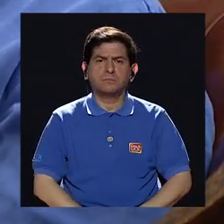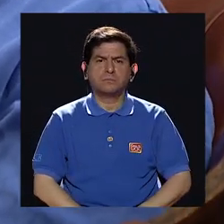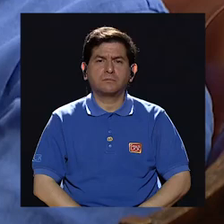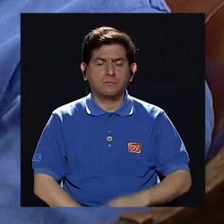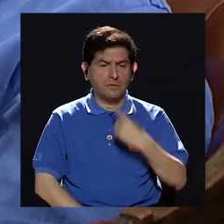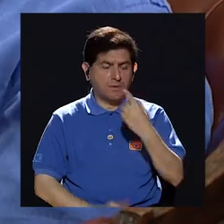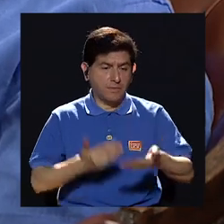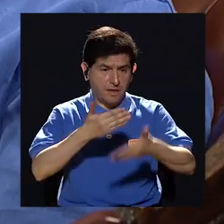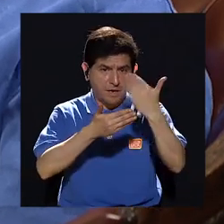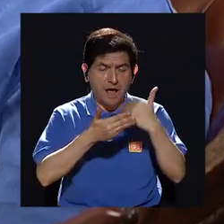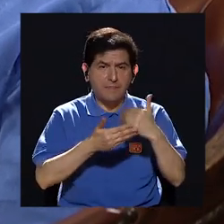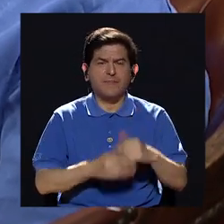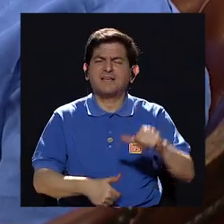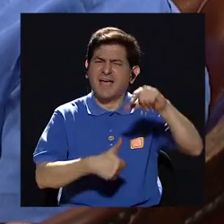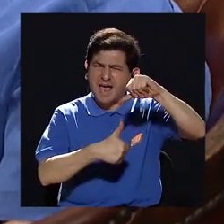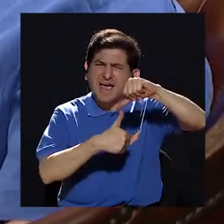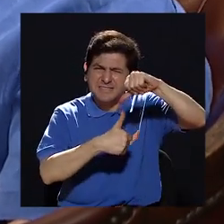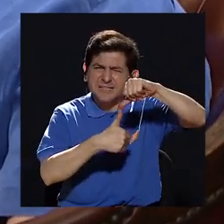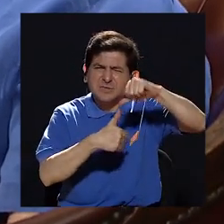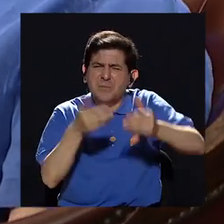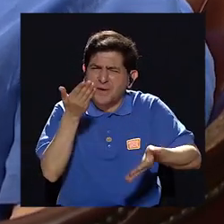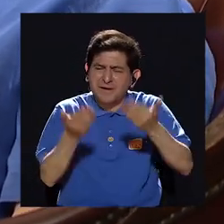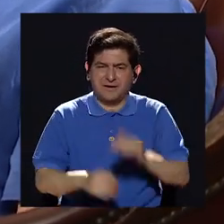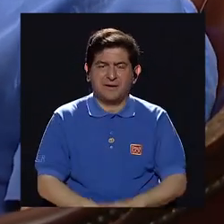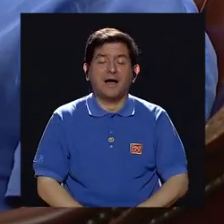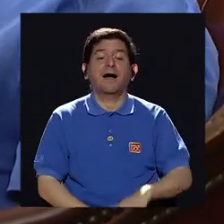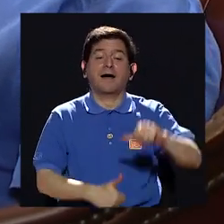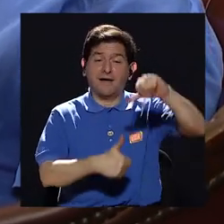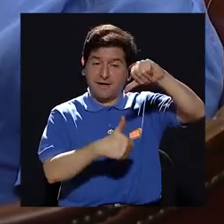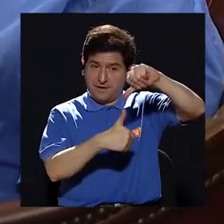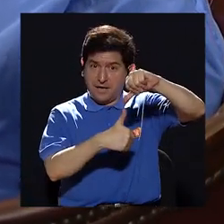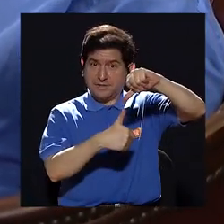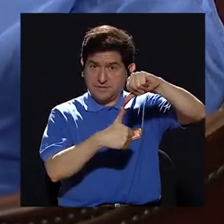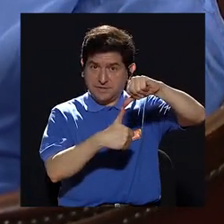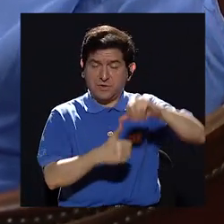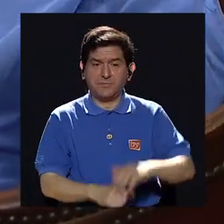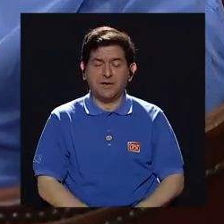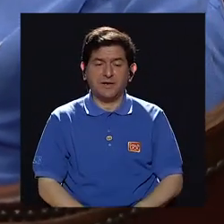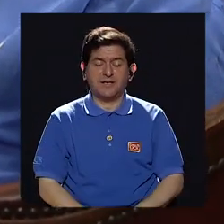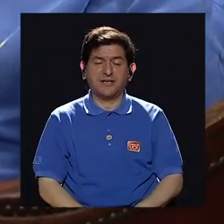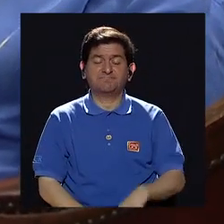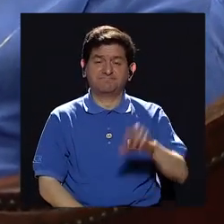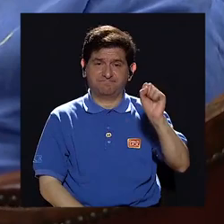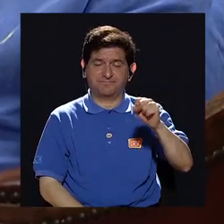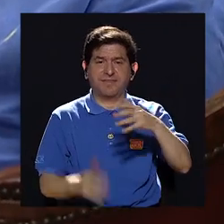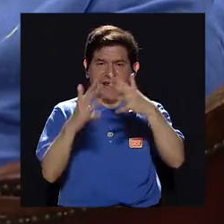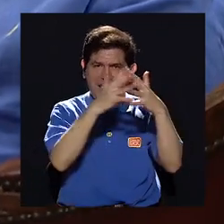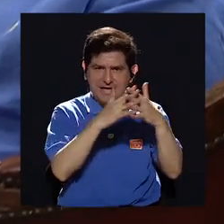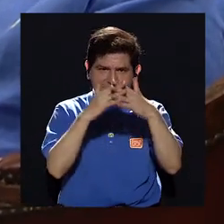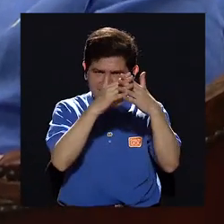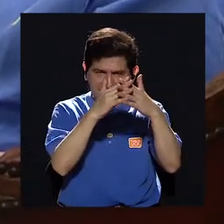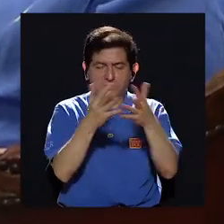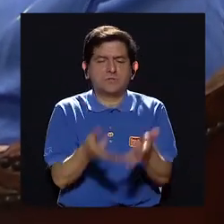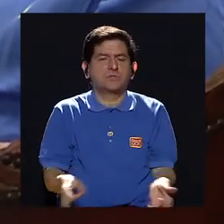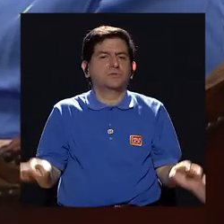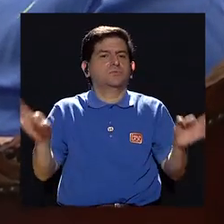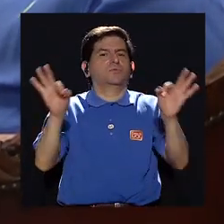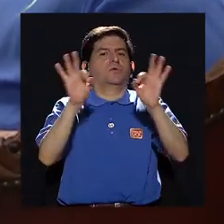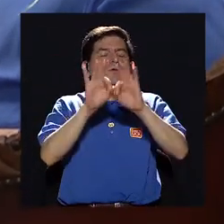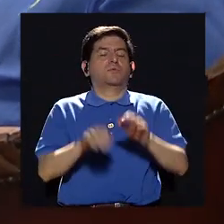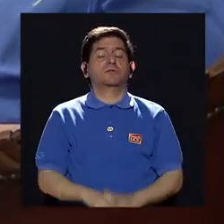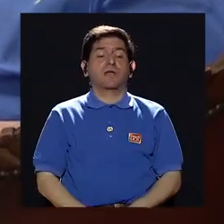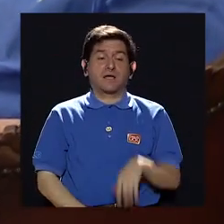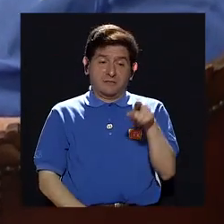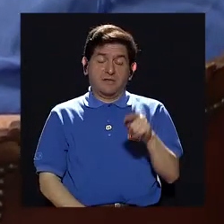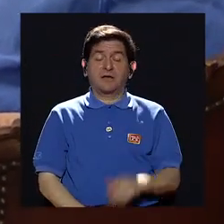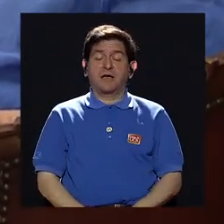como le digo hay una generación perdida en Centroamérica y por eso es que Estados Unidos es importante que se